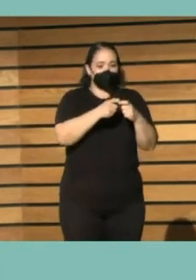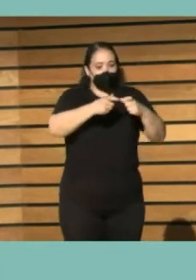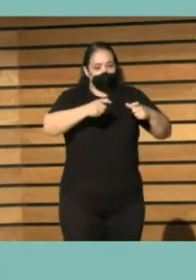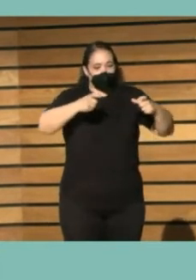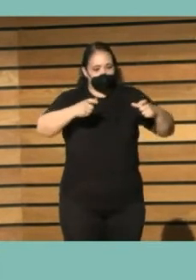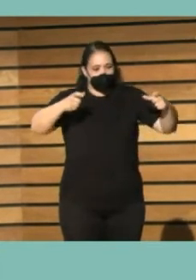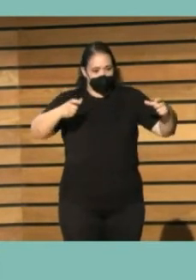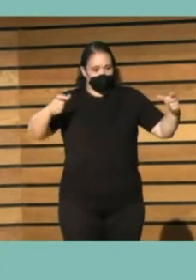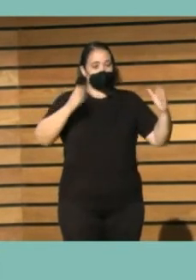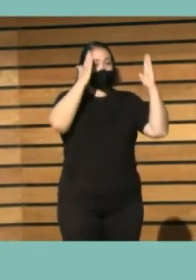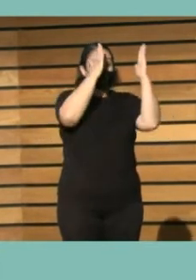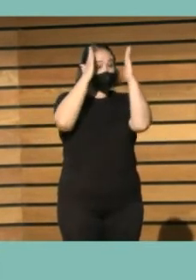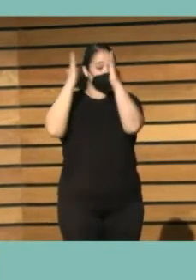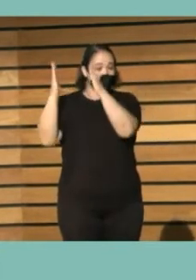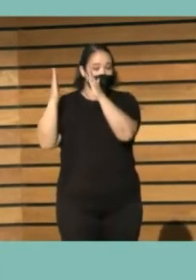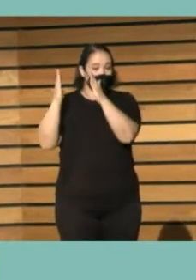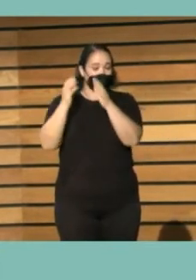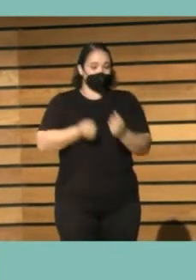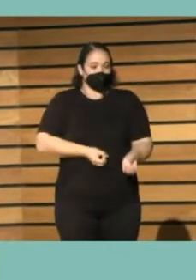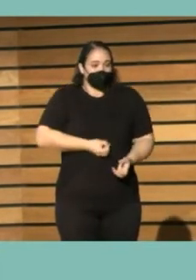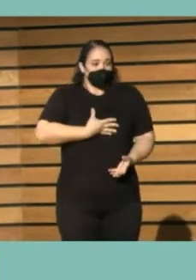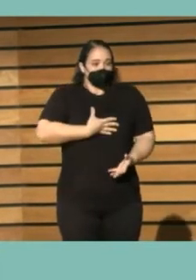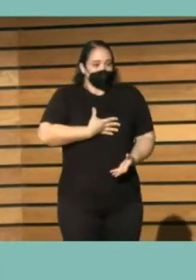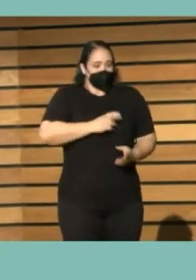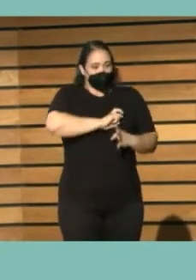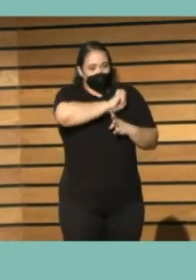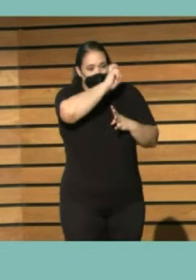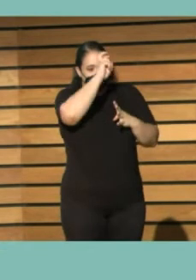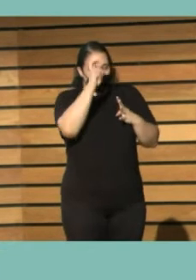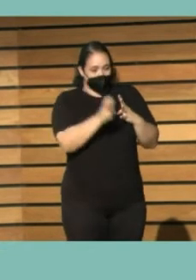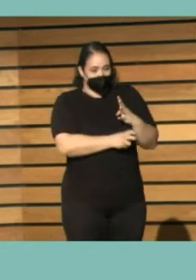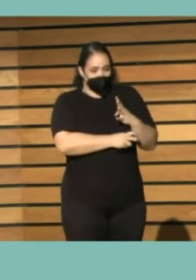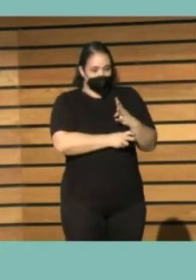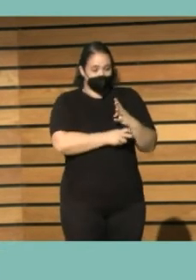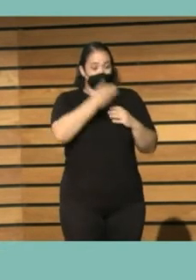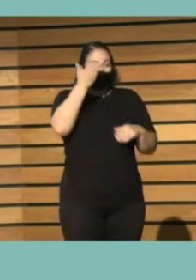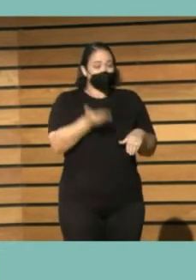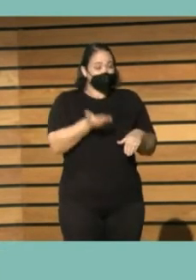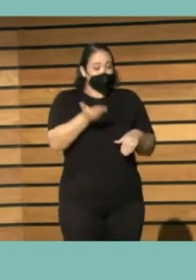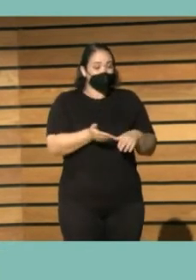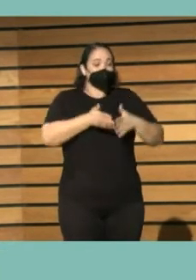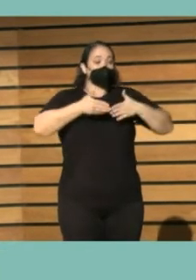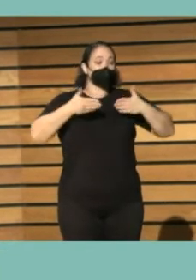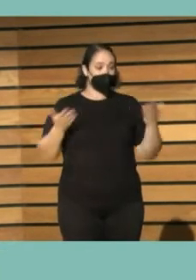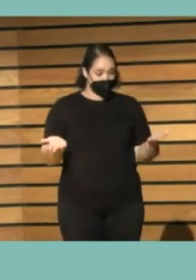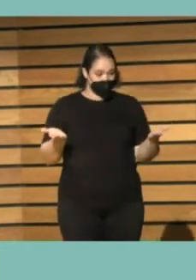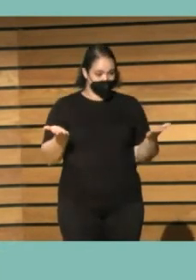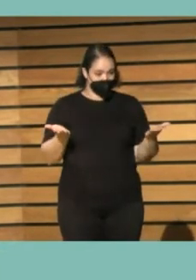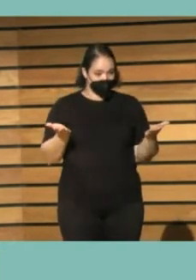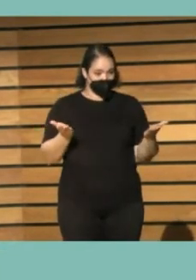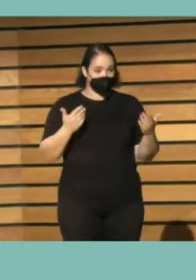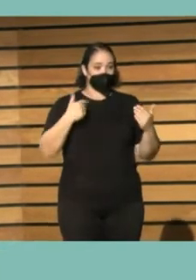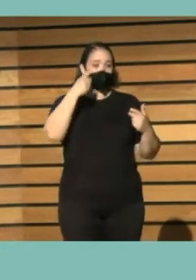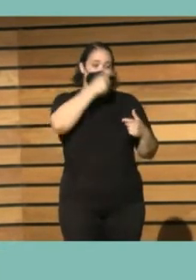la biblioteca tiene muchas almas pero para una de las principales de ellas es el personal el